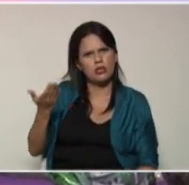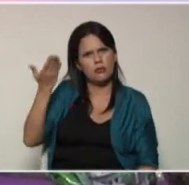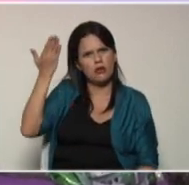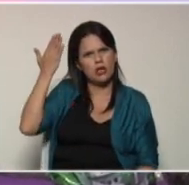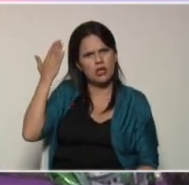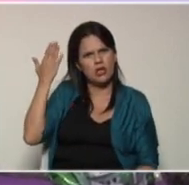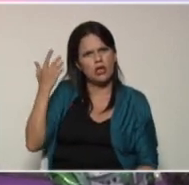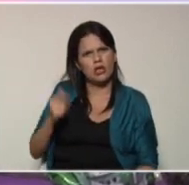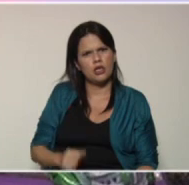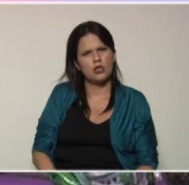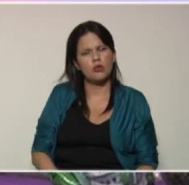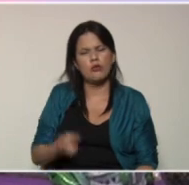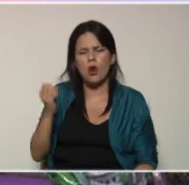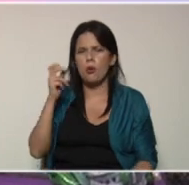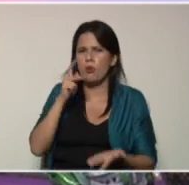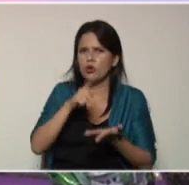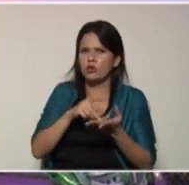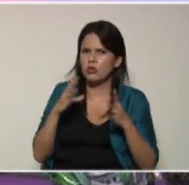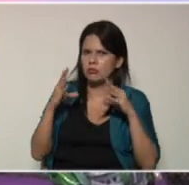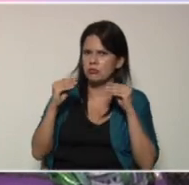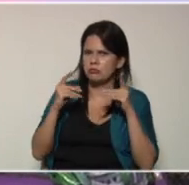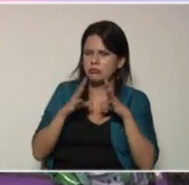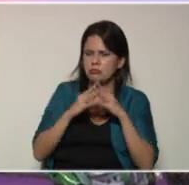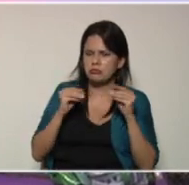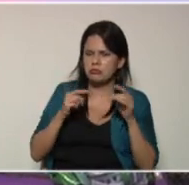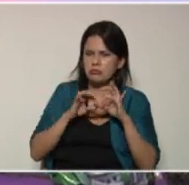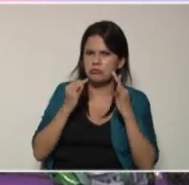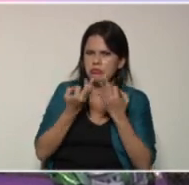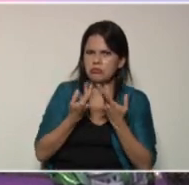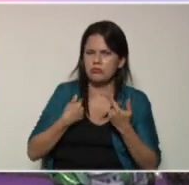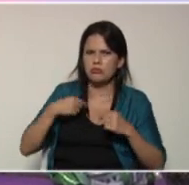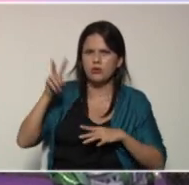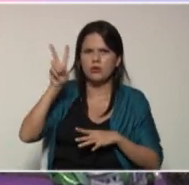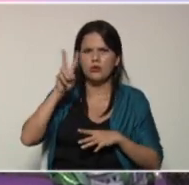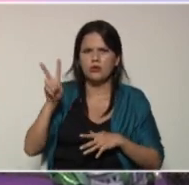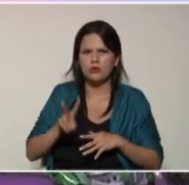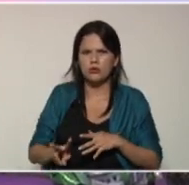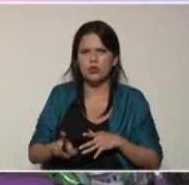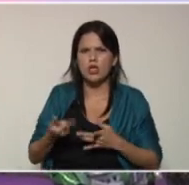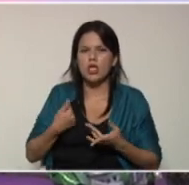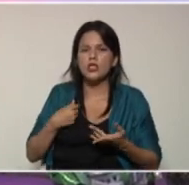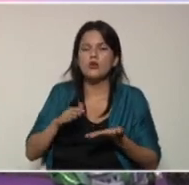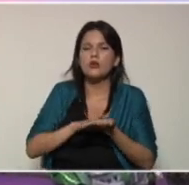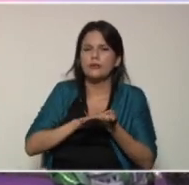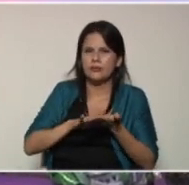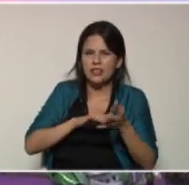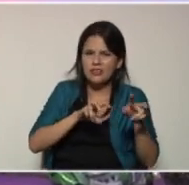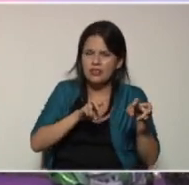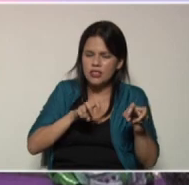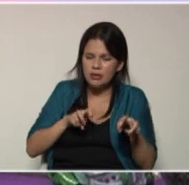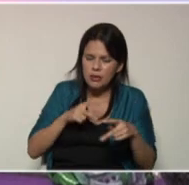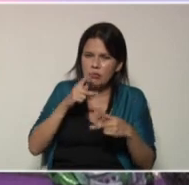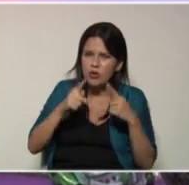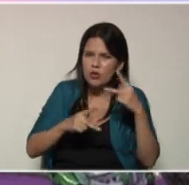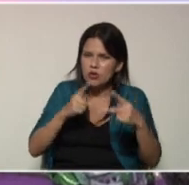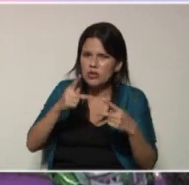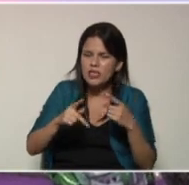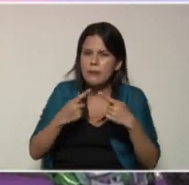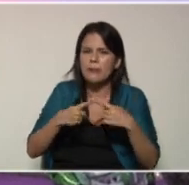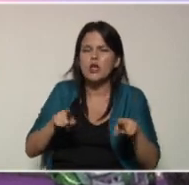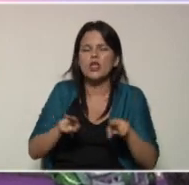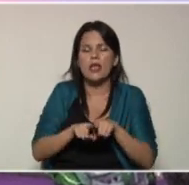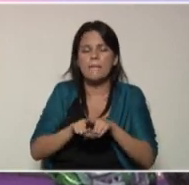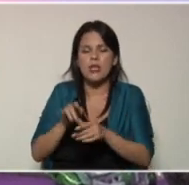tuvimos la oportunidad de conversar con todas las familias venezolanas sobre la agroecología. Es ese momento de producir pero también